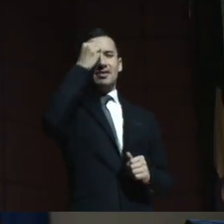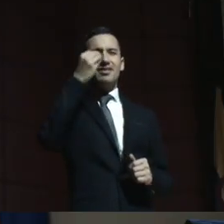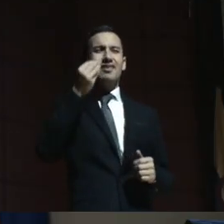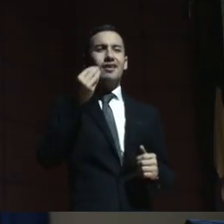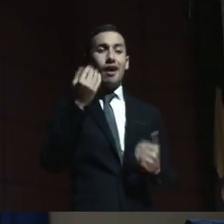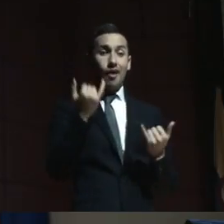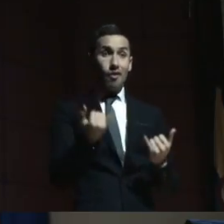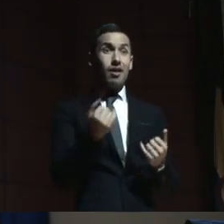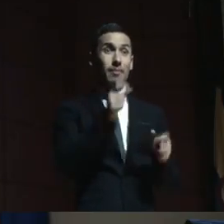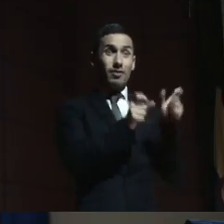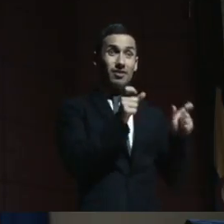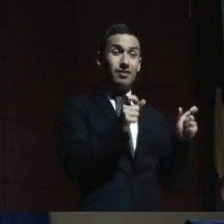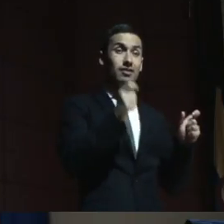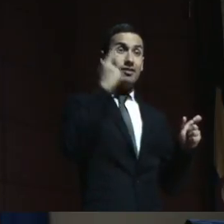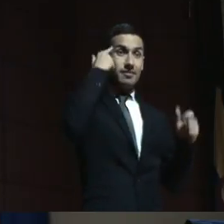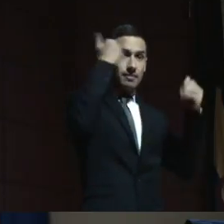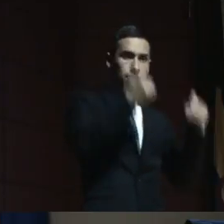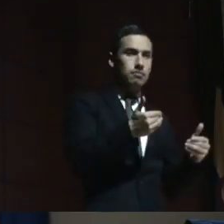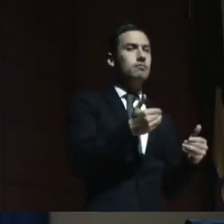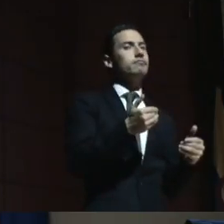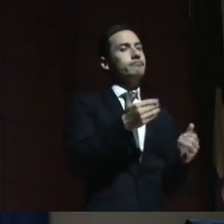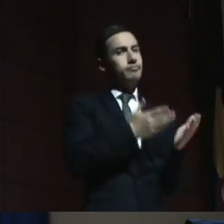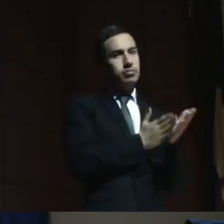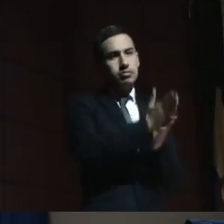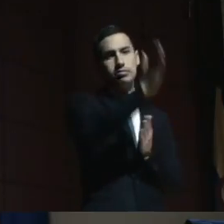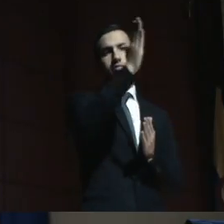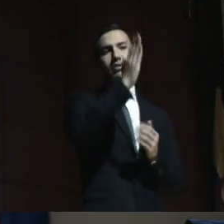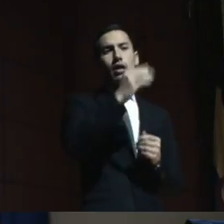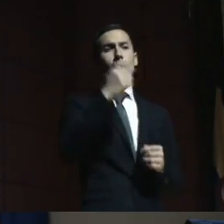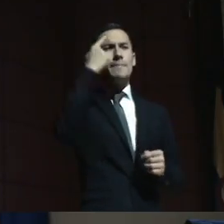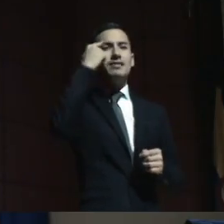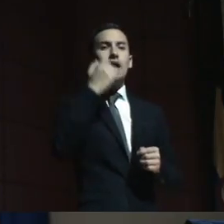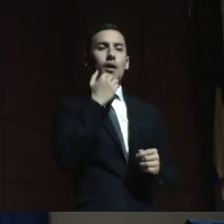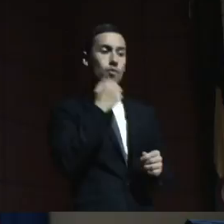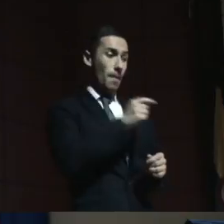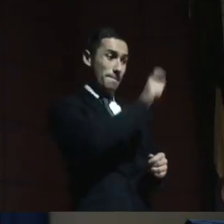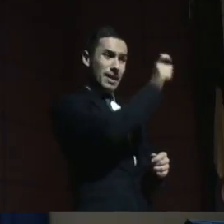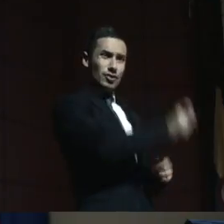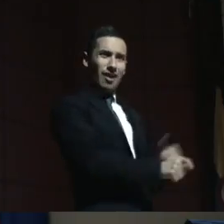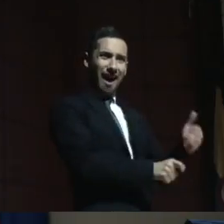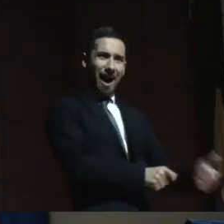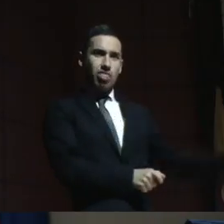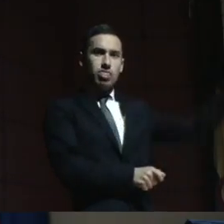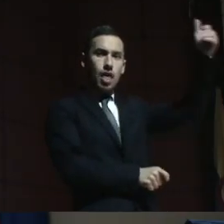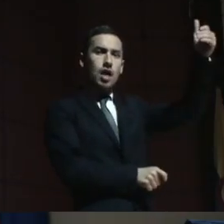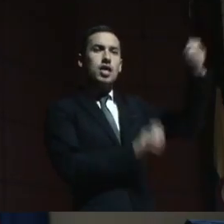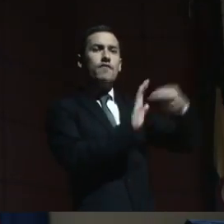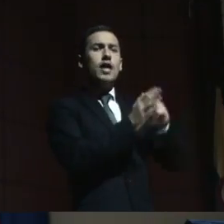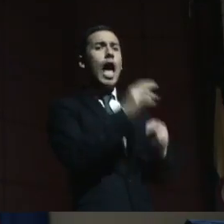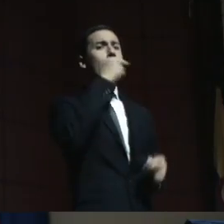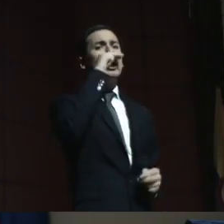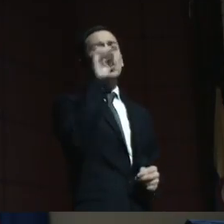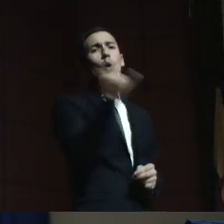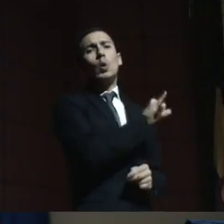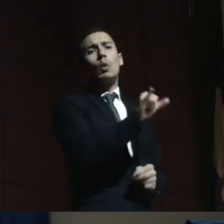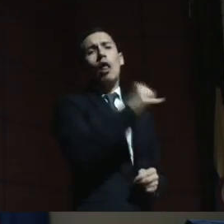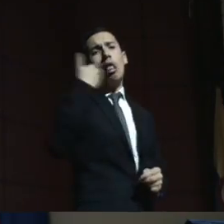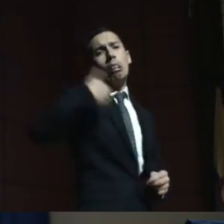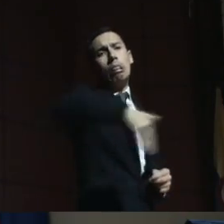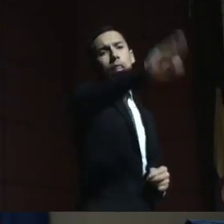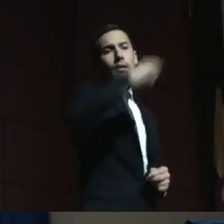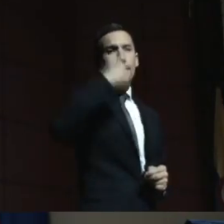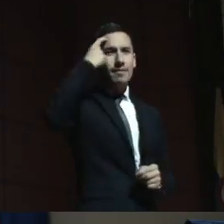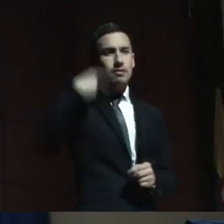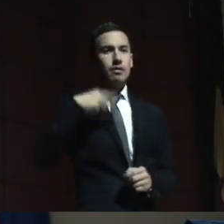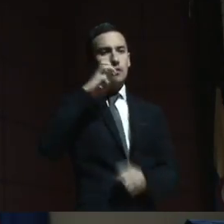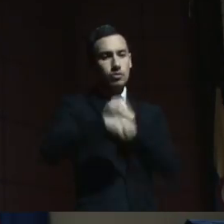fuertes, el tema de los niños eternos, ¿cierto? Él no va a superar una edad mental de ocho años,